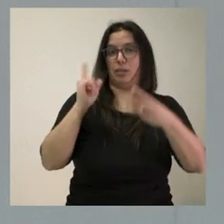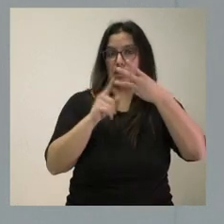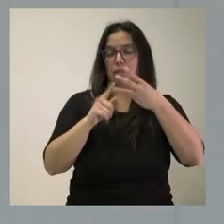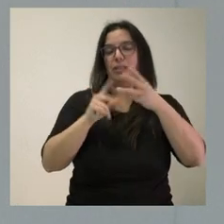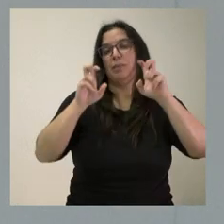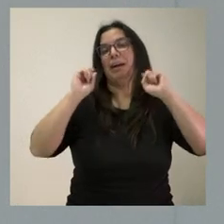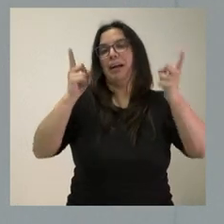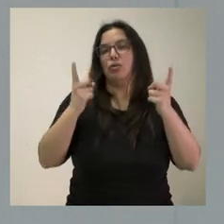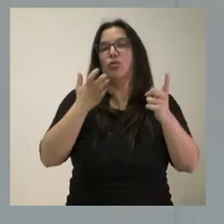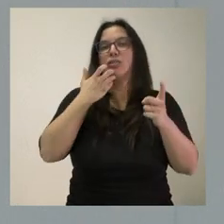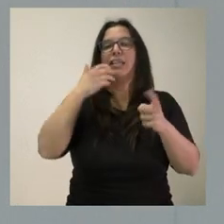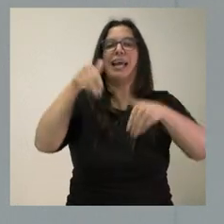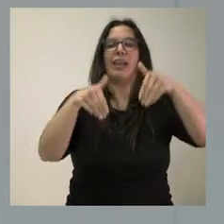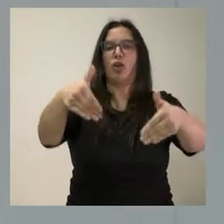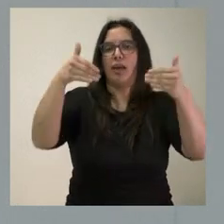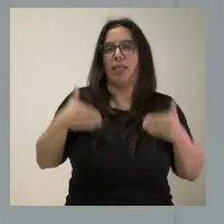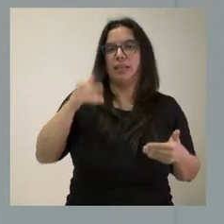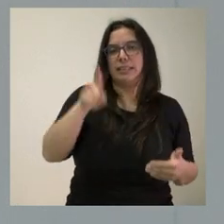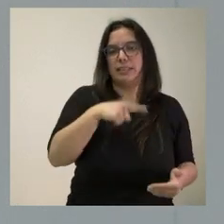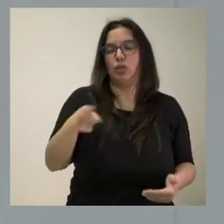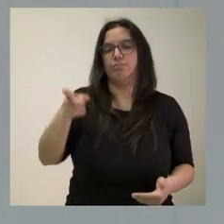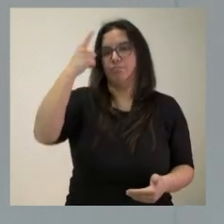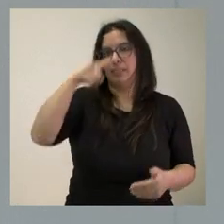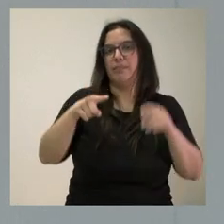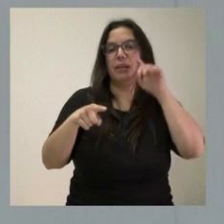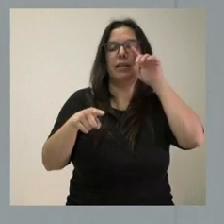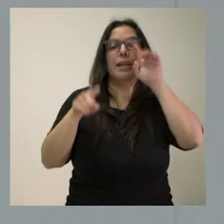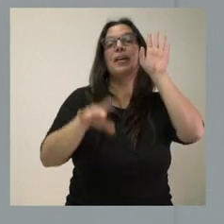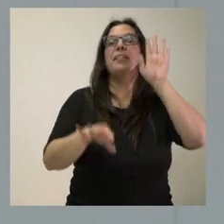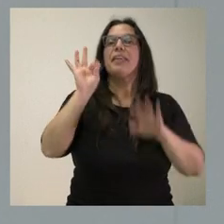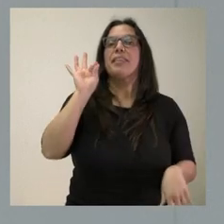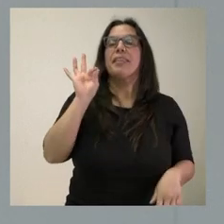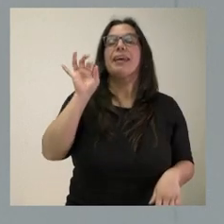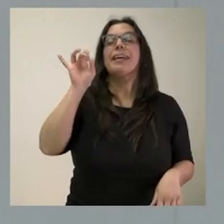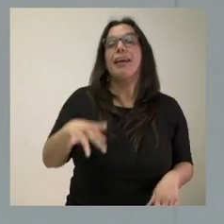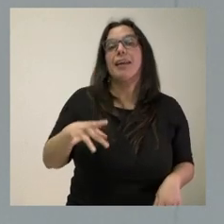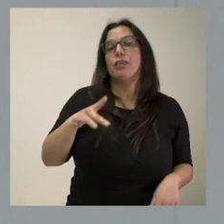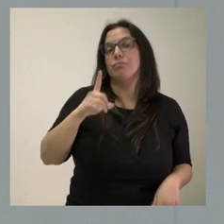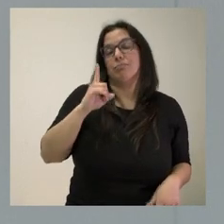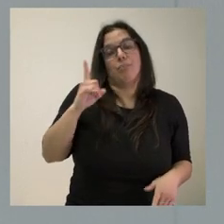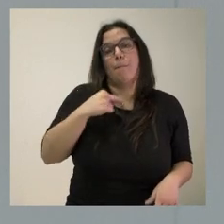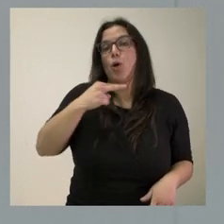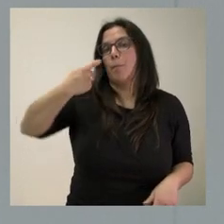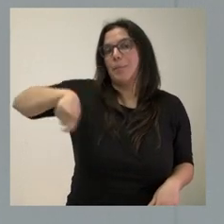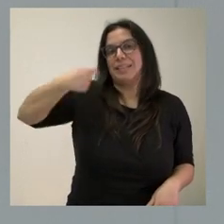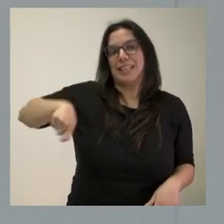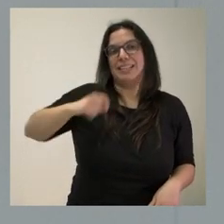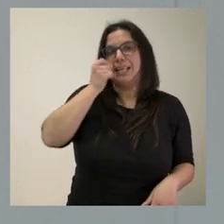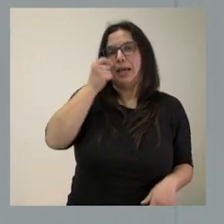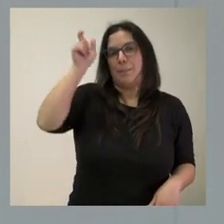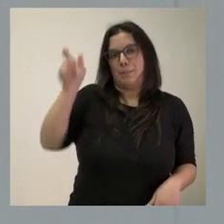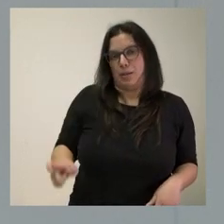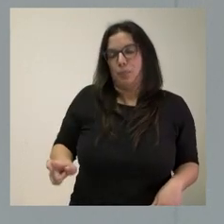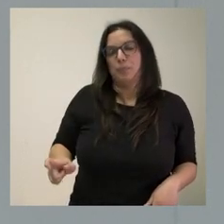hipotético adelanto electoral, saben ustedes que esta decisión corresponde únicamente al presidente de la Junta de